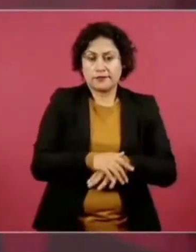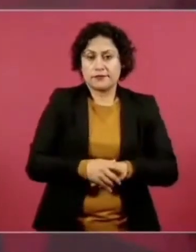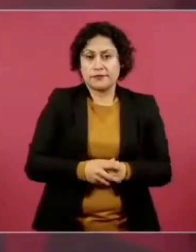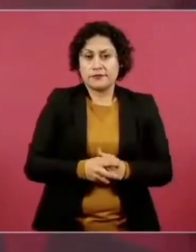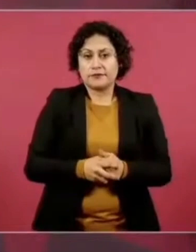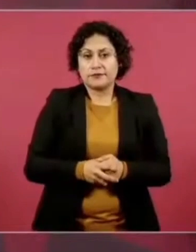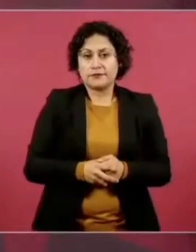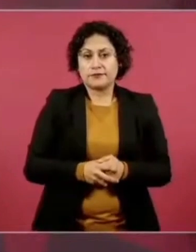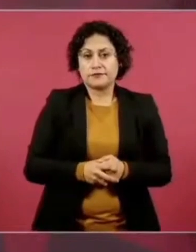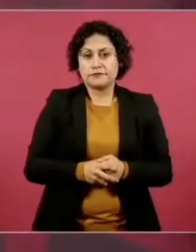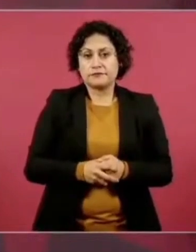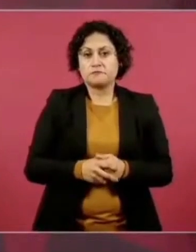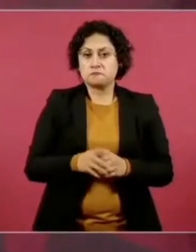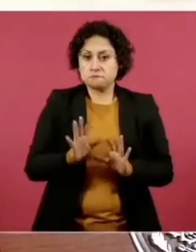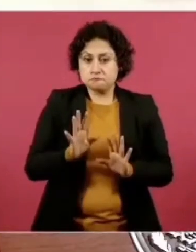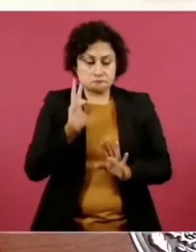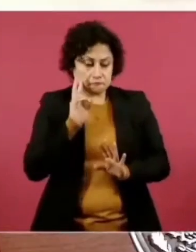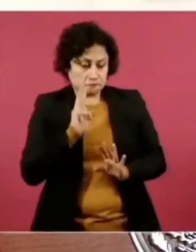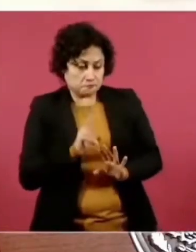Y saca sus tenis.